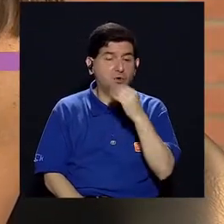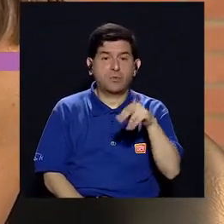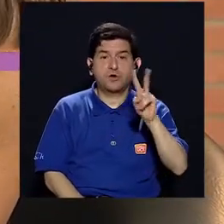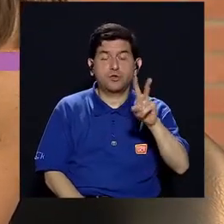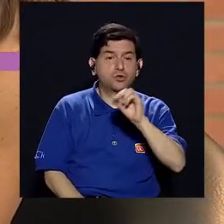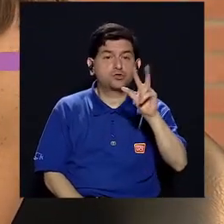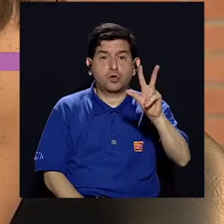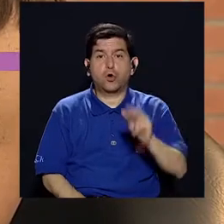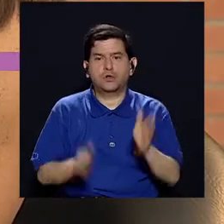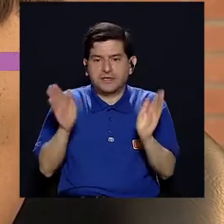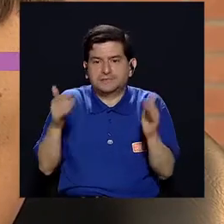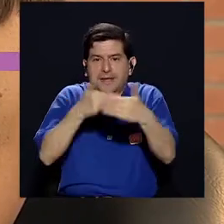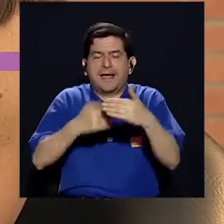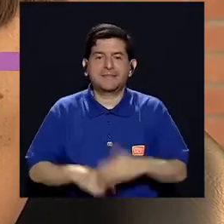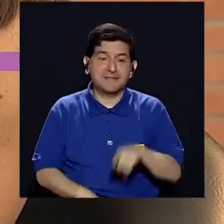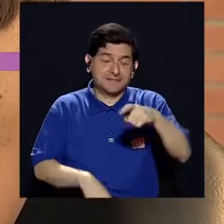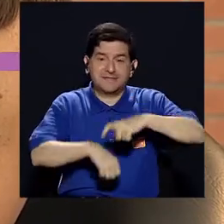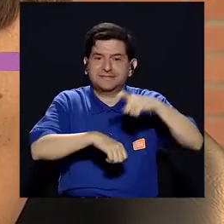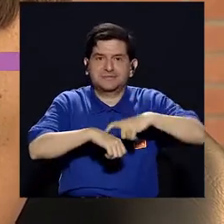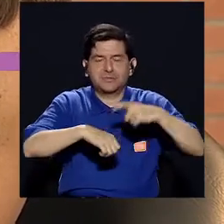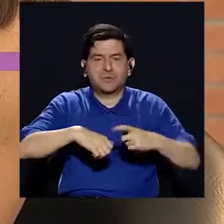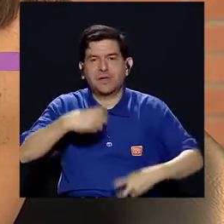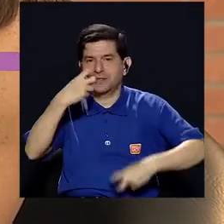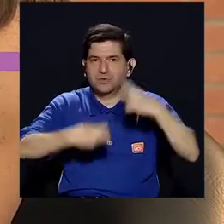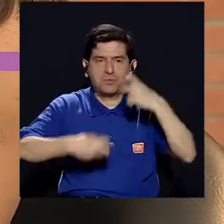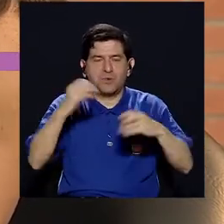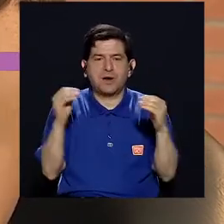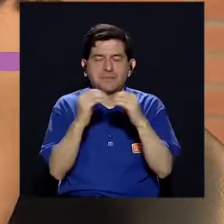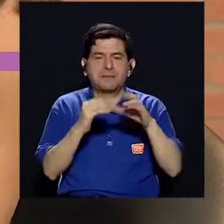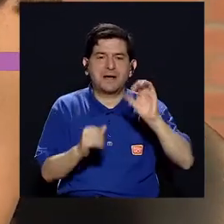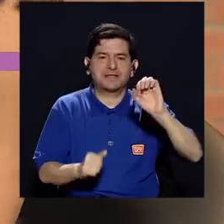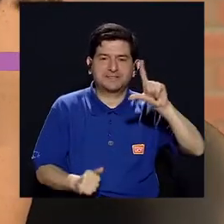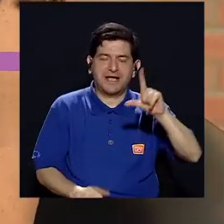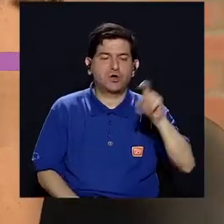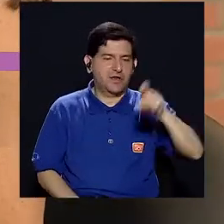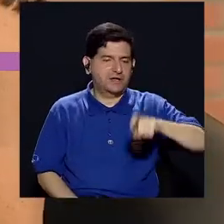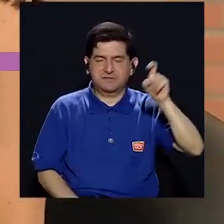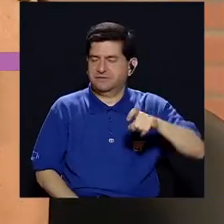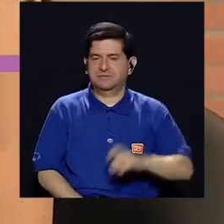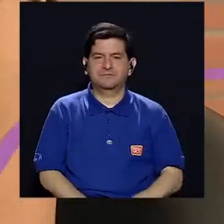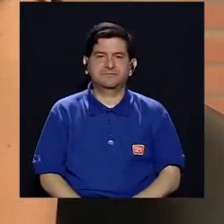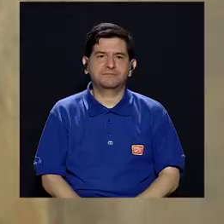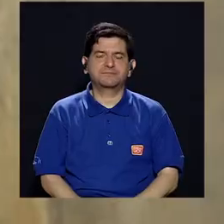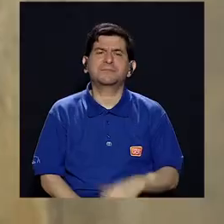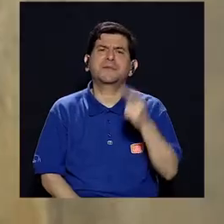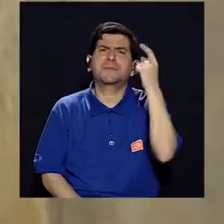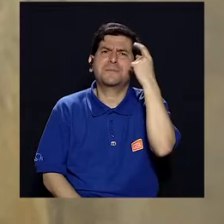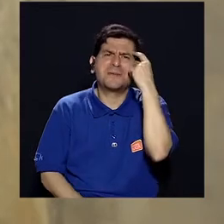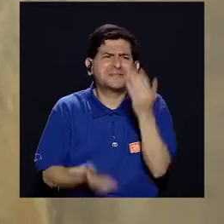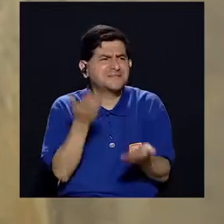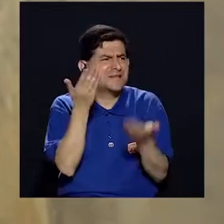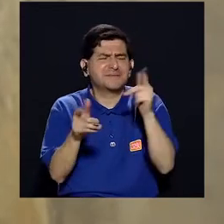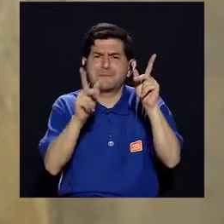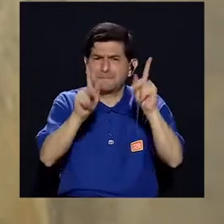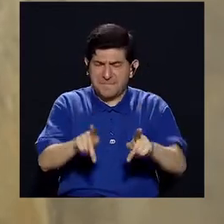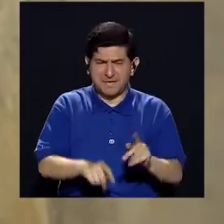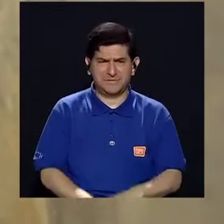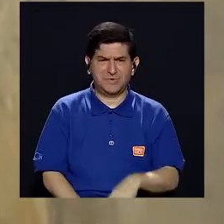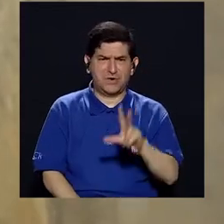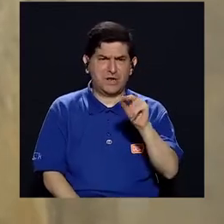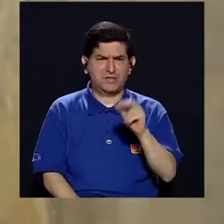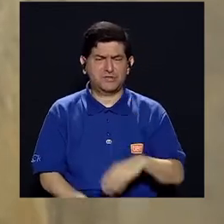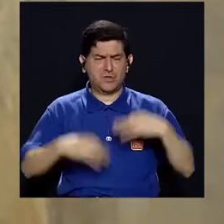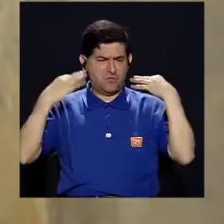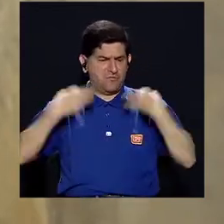porción y no comernos 2, 3 paquetos, verdad, porque ahí es cuando empezamos a comer más calorías de la cuenta que no necesitamos. Aurora, pensando en, qué sé yo,